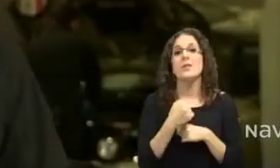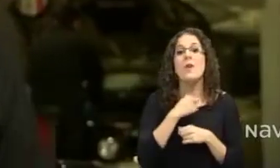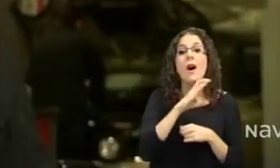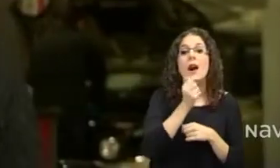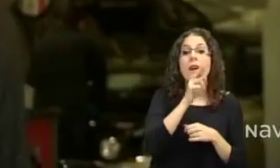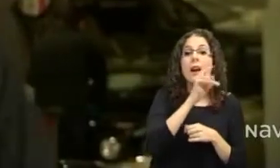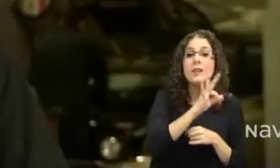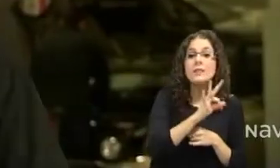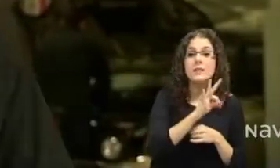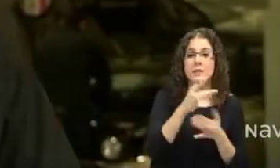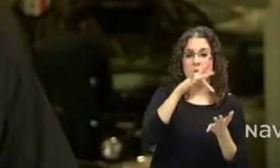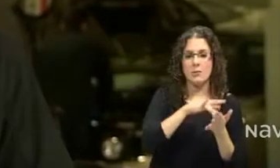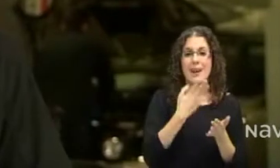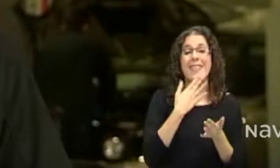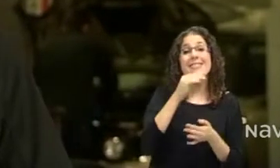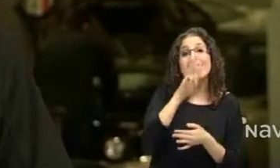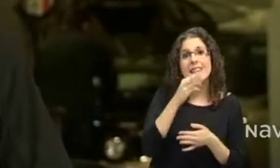estado en el mundo de las ruedas.